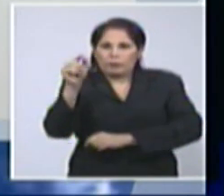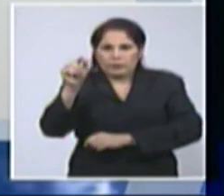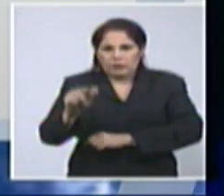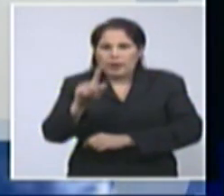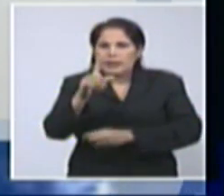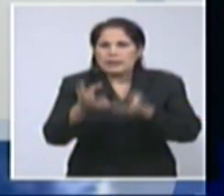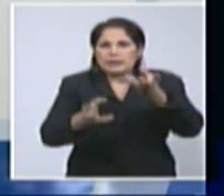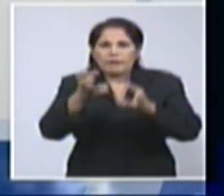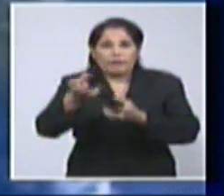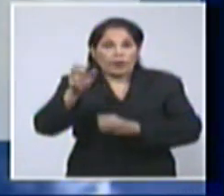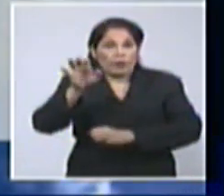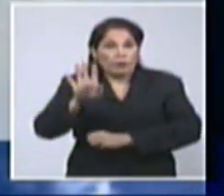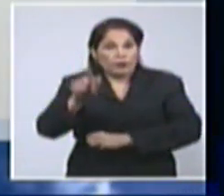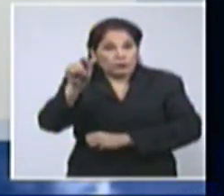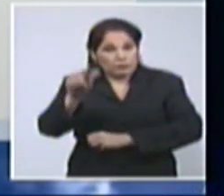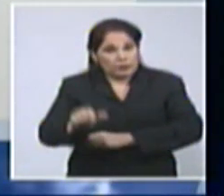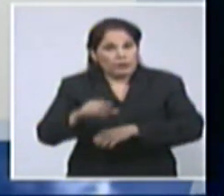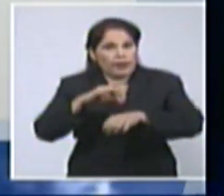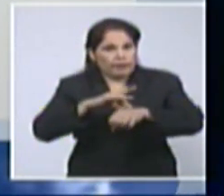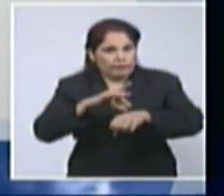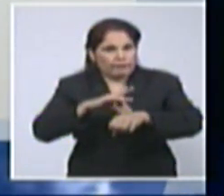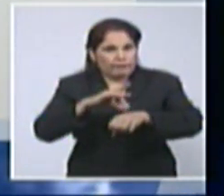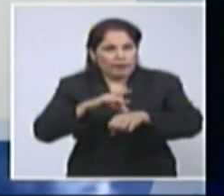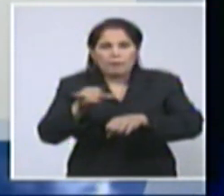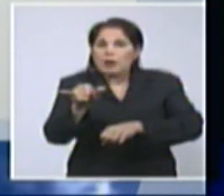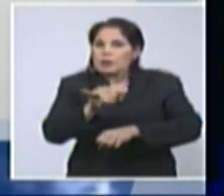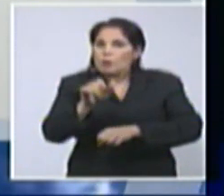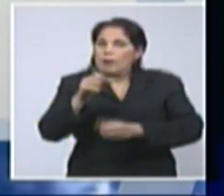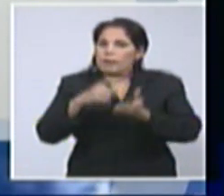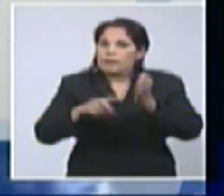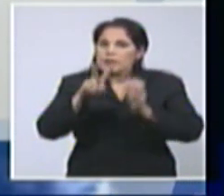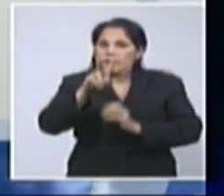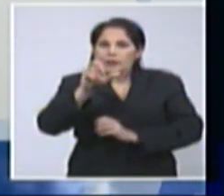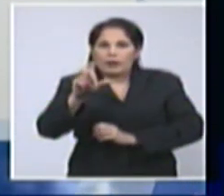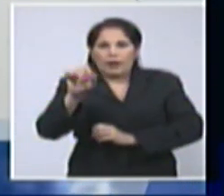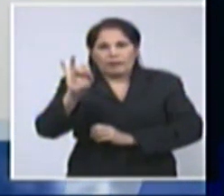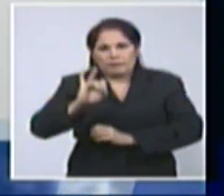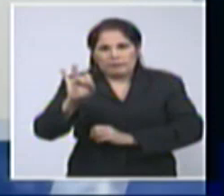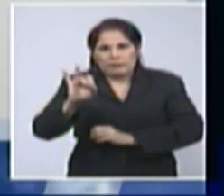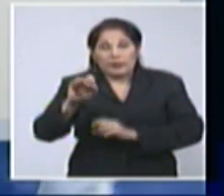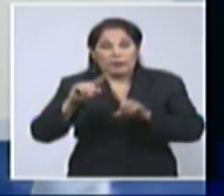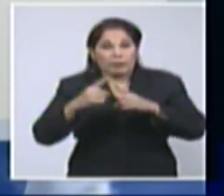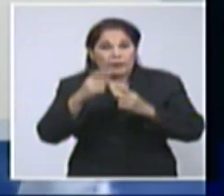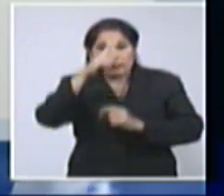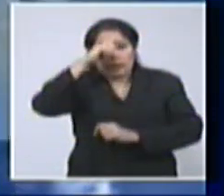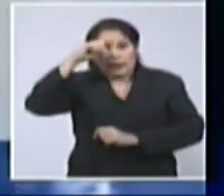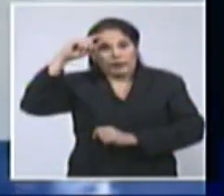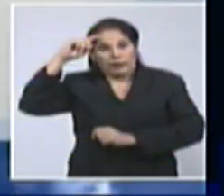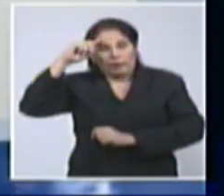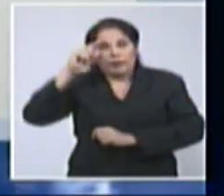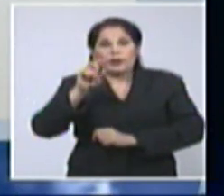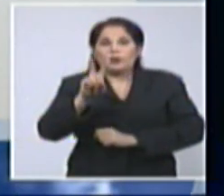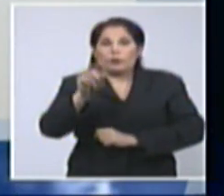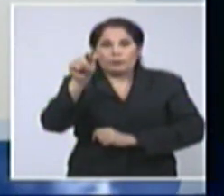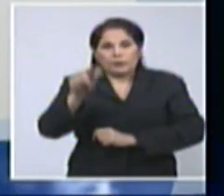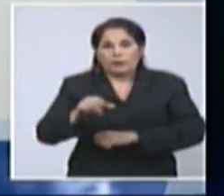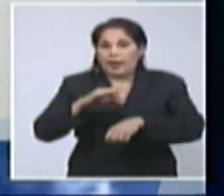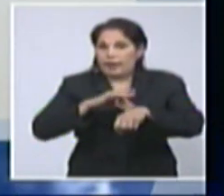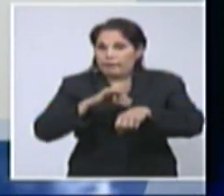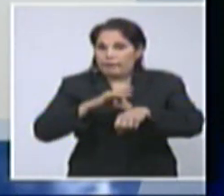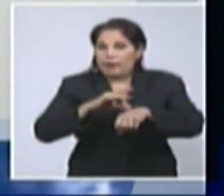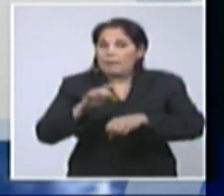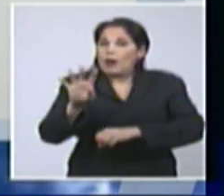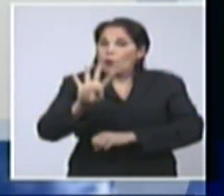reporta 4 personas con enfermedad. Asimismo, Villaclara informa 7 casos. Por su parte, Santi Espíritu reporta 2 casos. 4